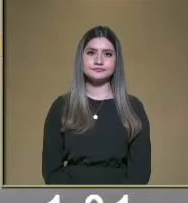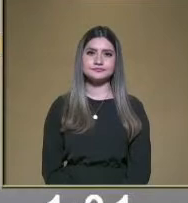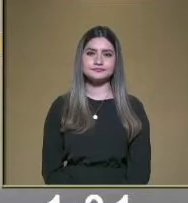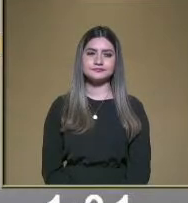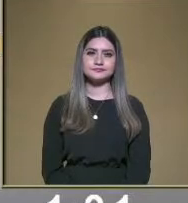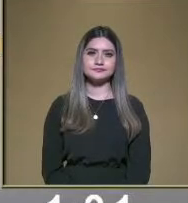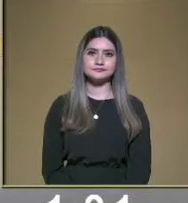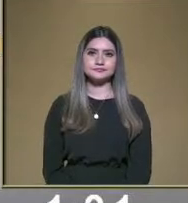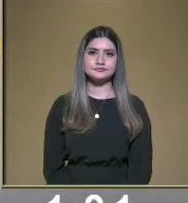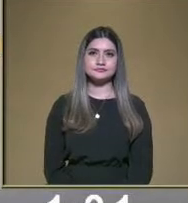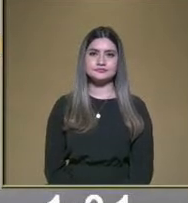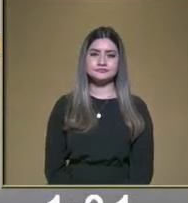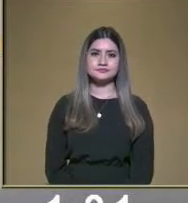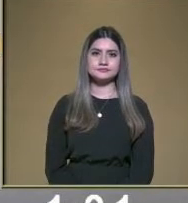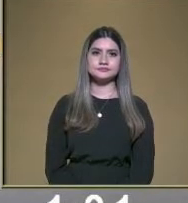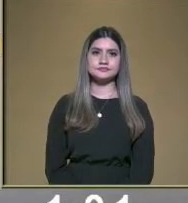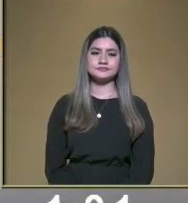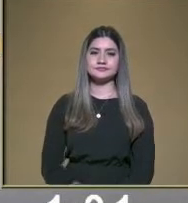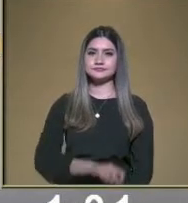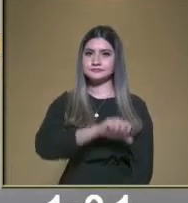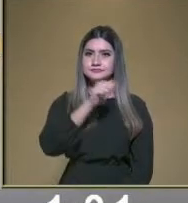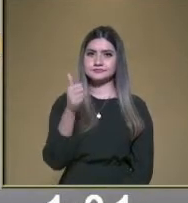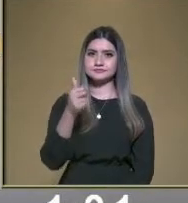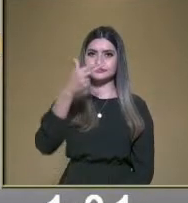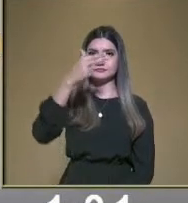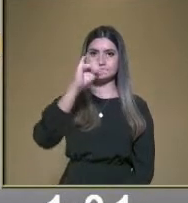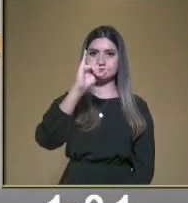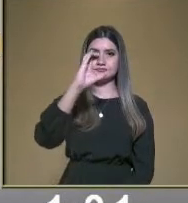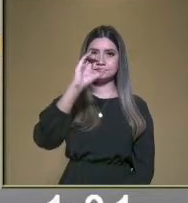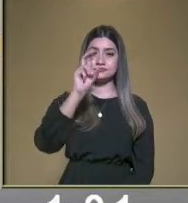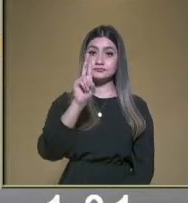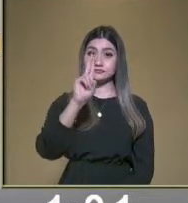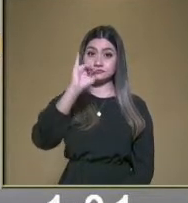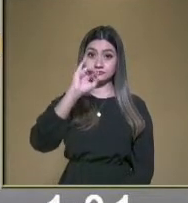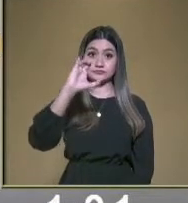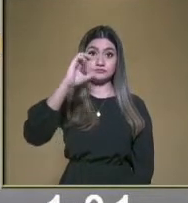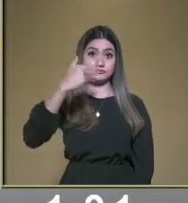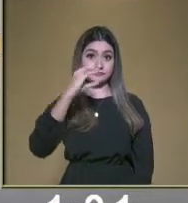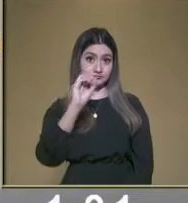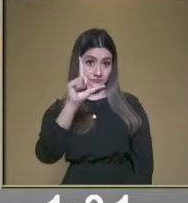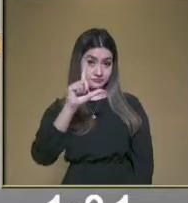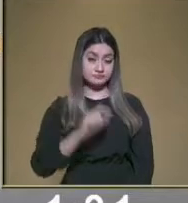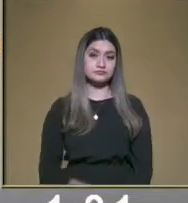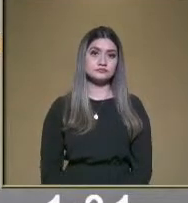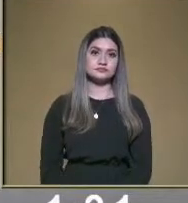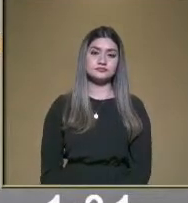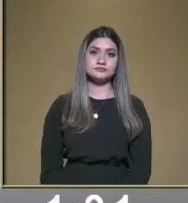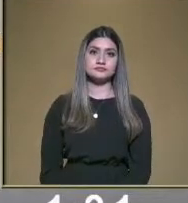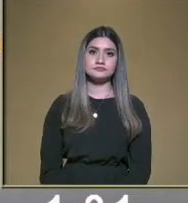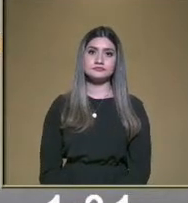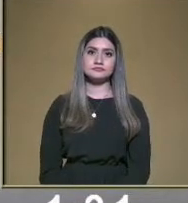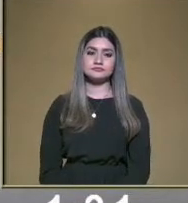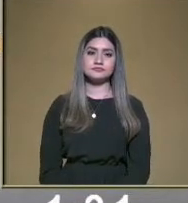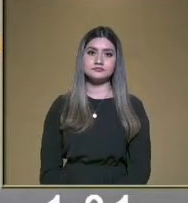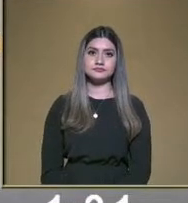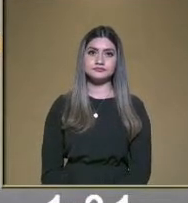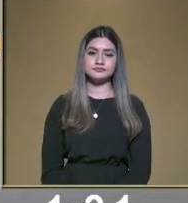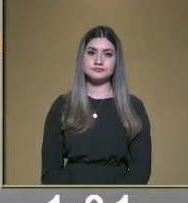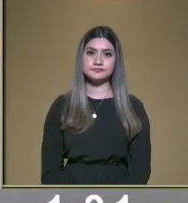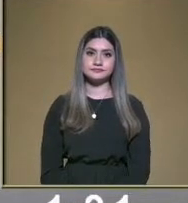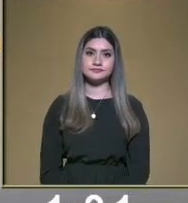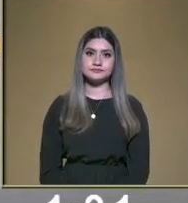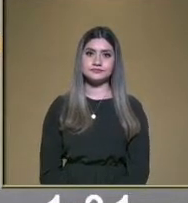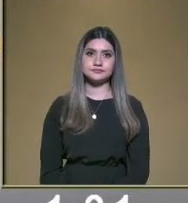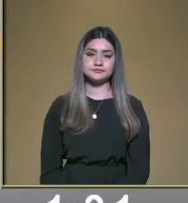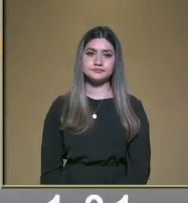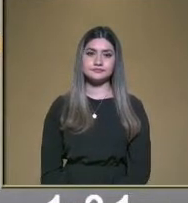el Huichol. Huichol son del estado de Nayarit y Jalisco, bueno, también, bueno,